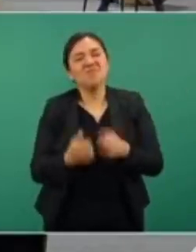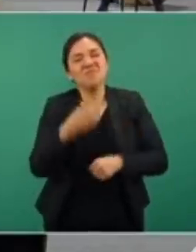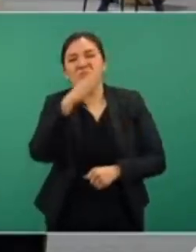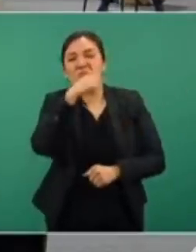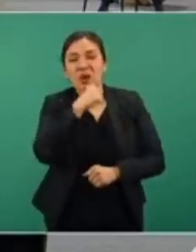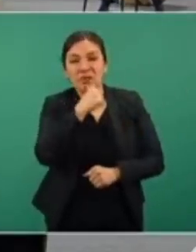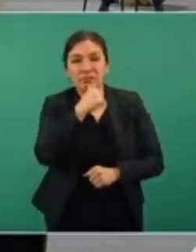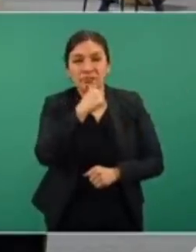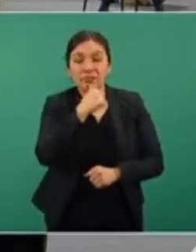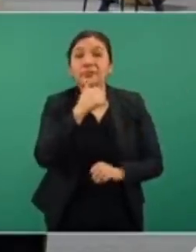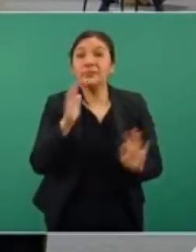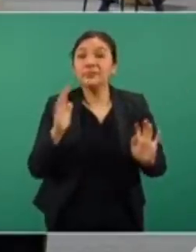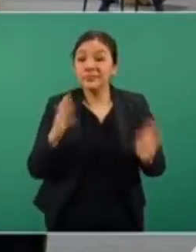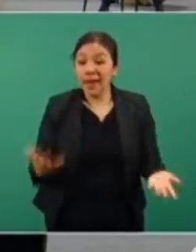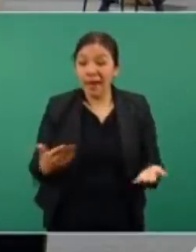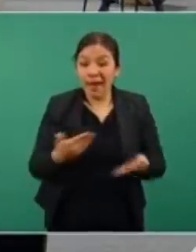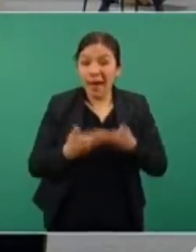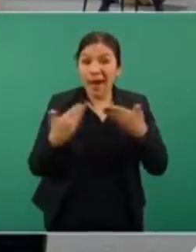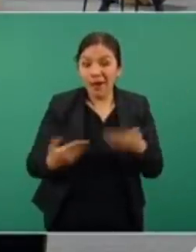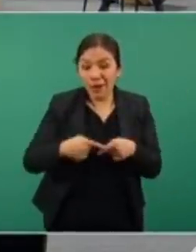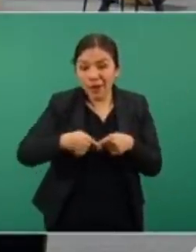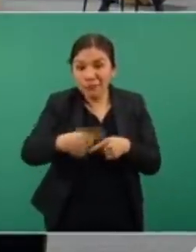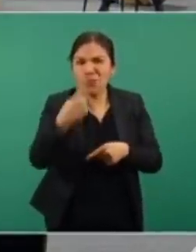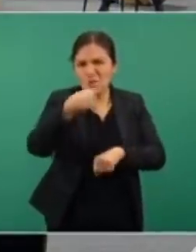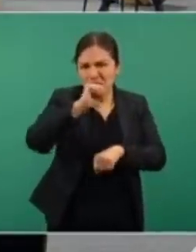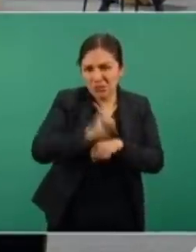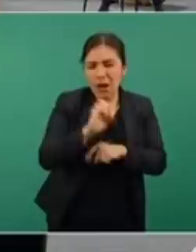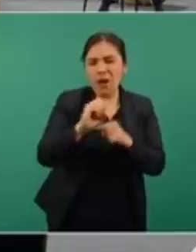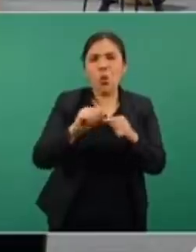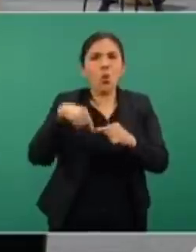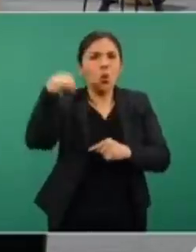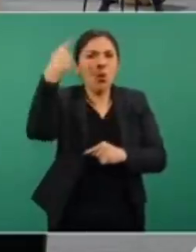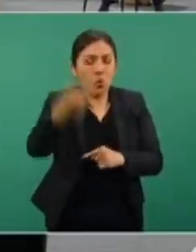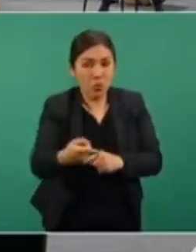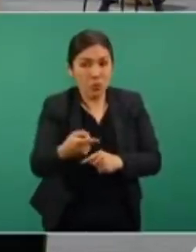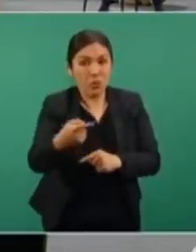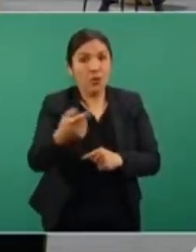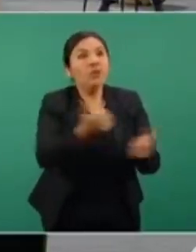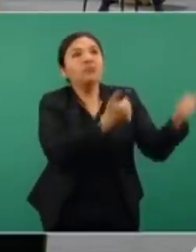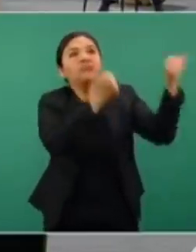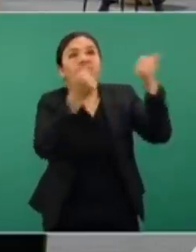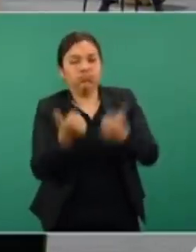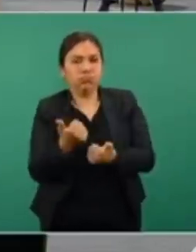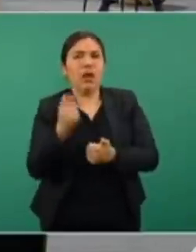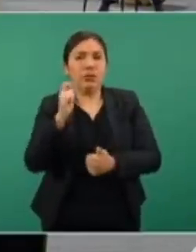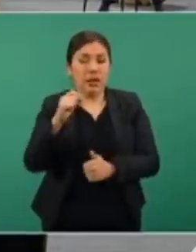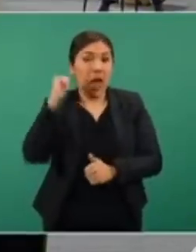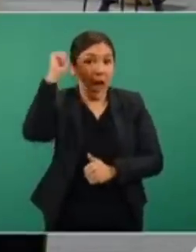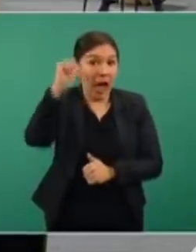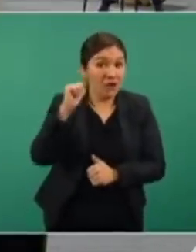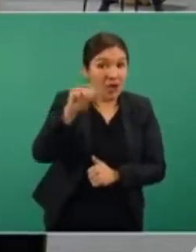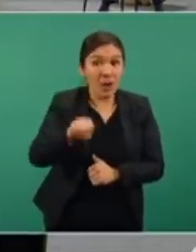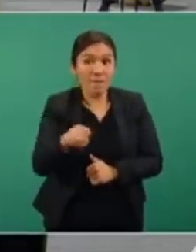y ya van a llegar si no es en esta semana no va a ser para abril abril o para mayo